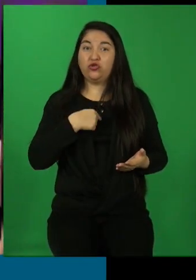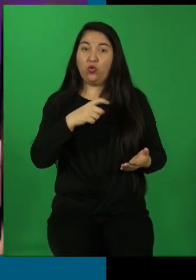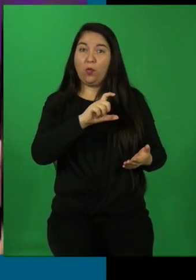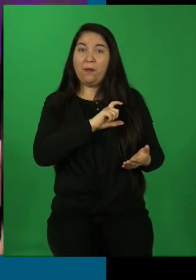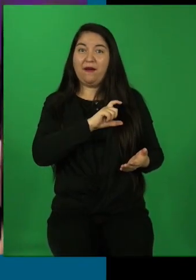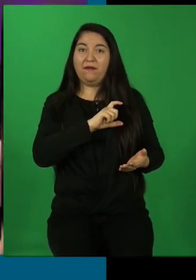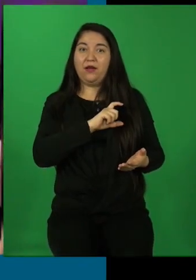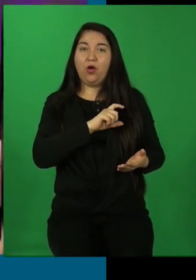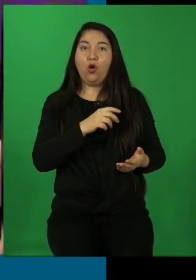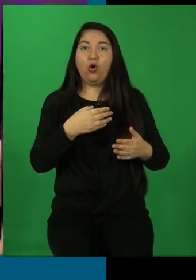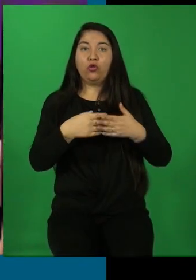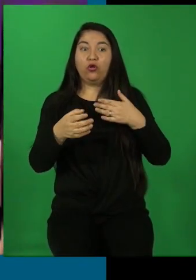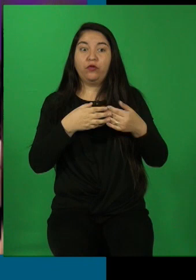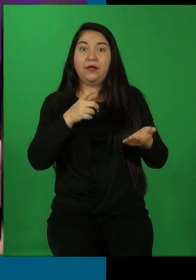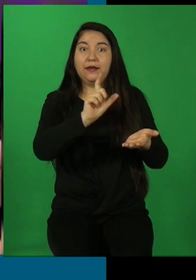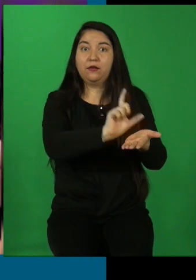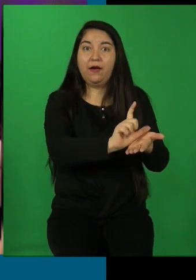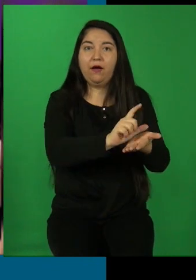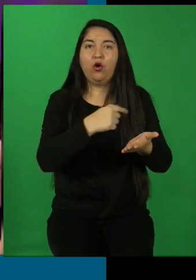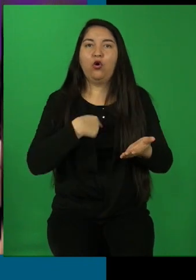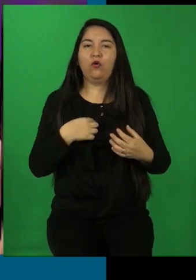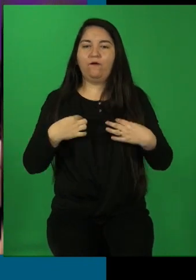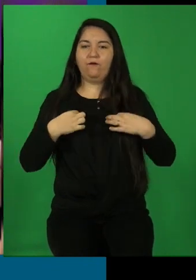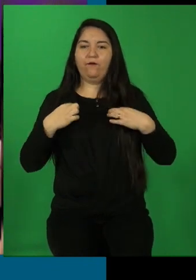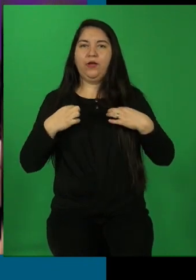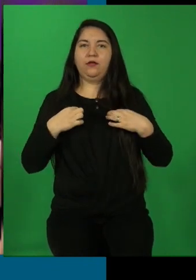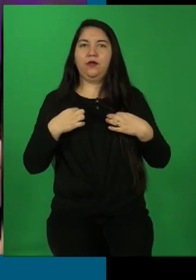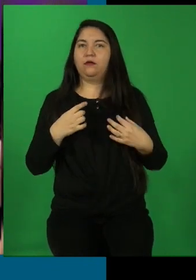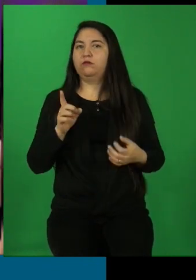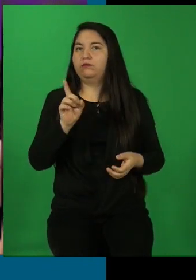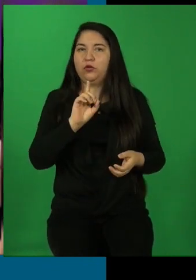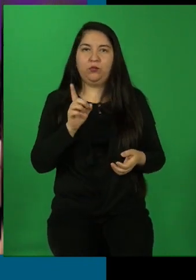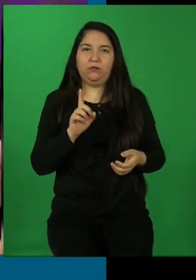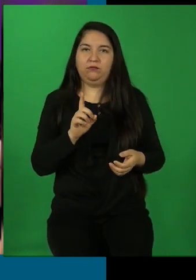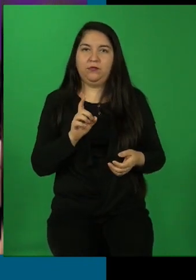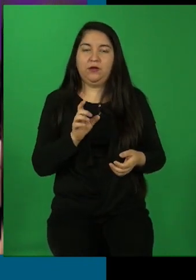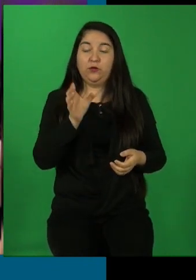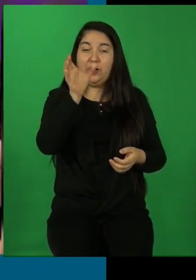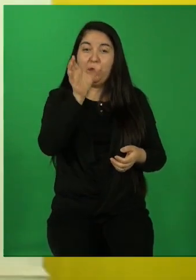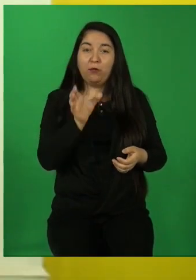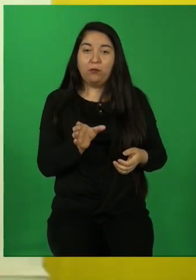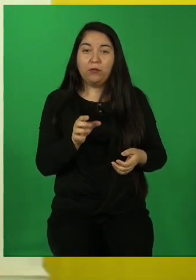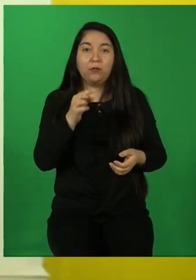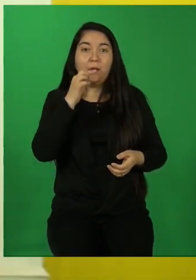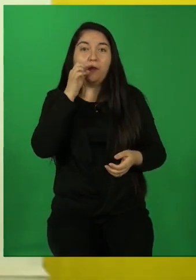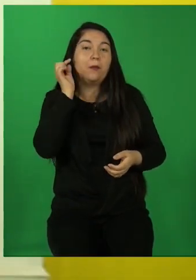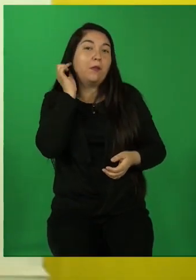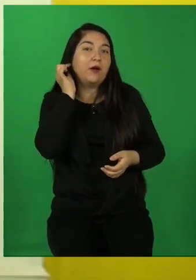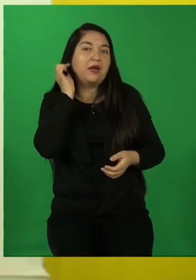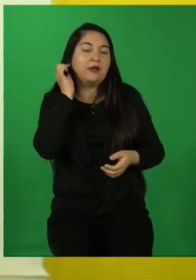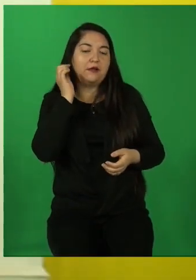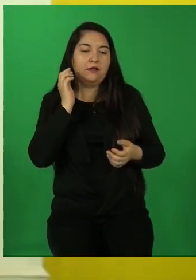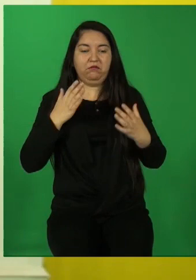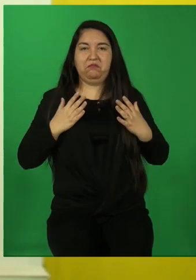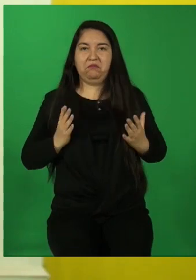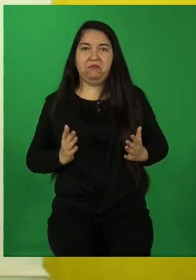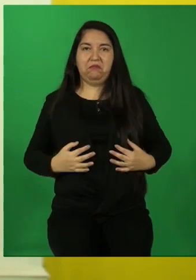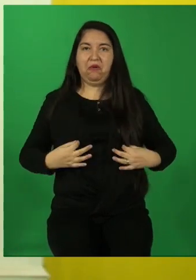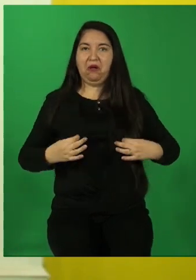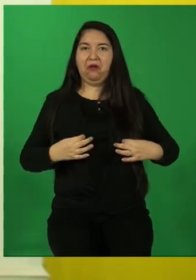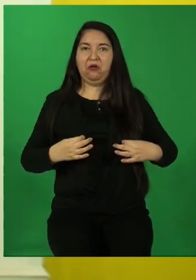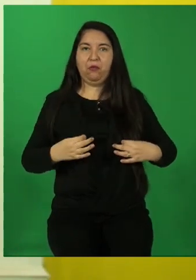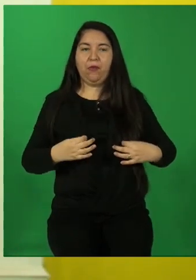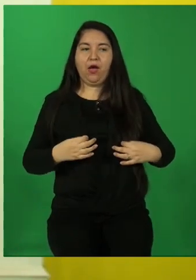vestía. Entonces, que la mujer se vista de tal manera es porque provoca al hombre. No es así, ¿verdad?